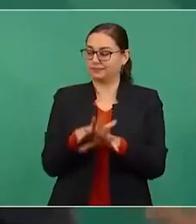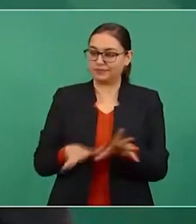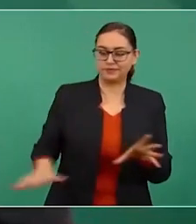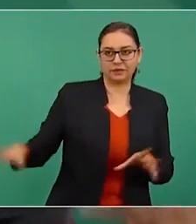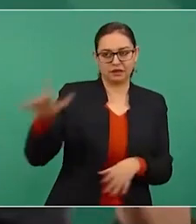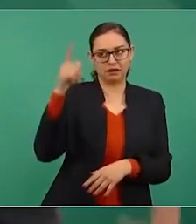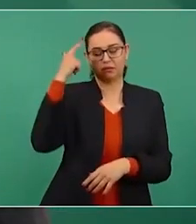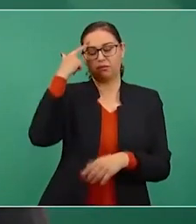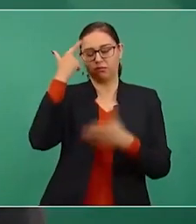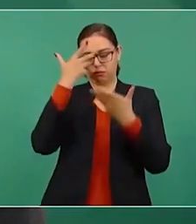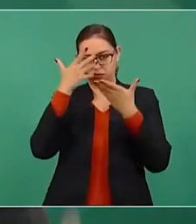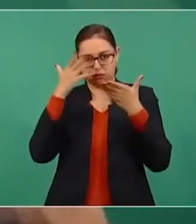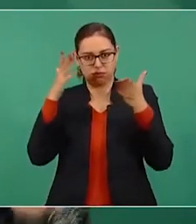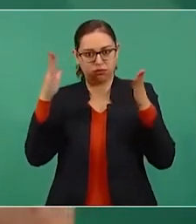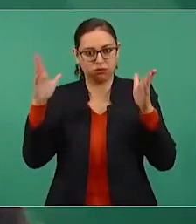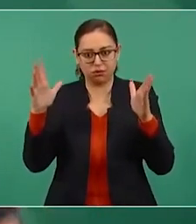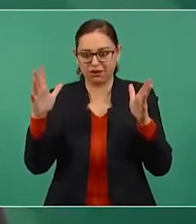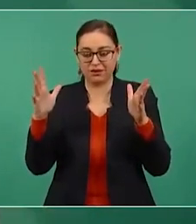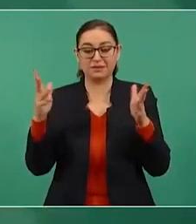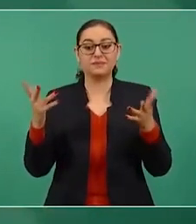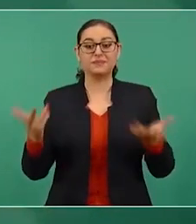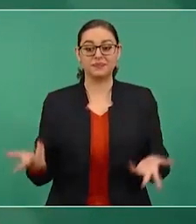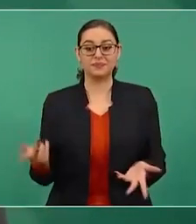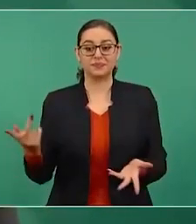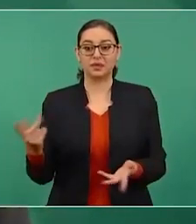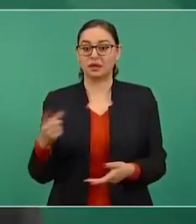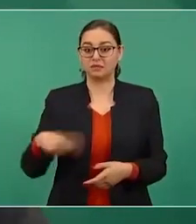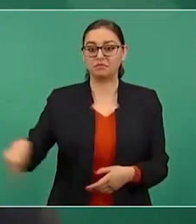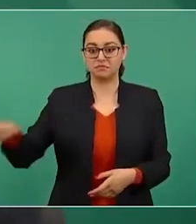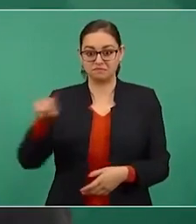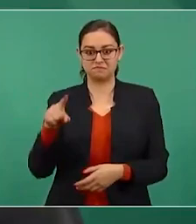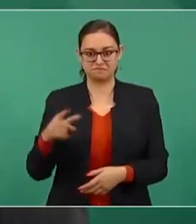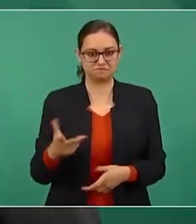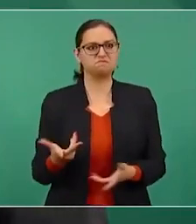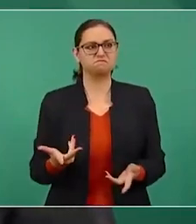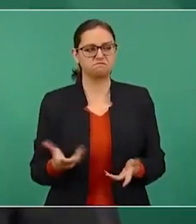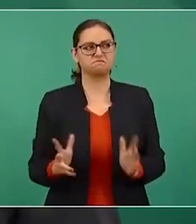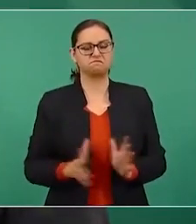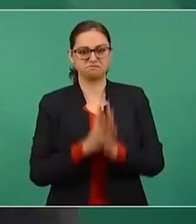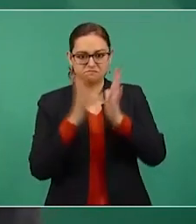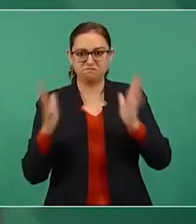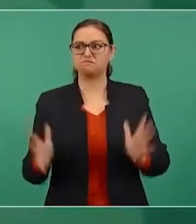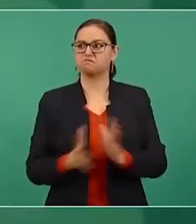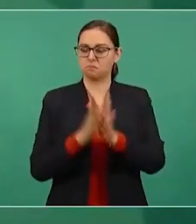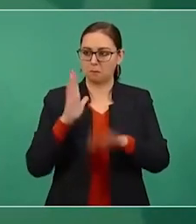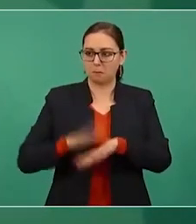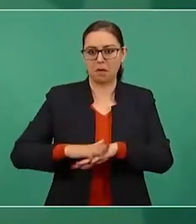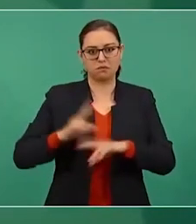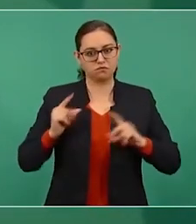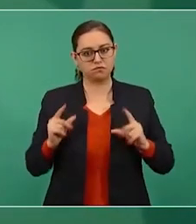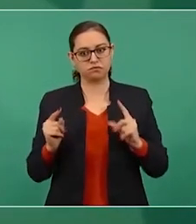politización en el pueblo. Y les extraña mucho a los conservadores porque